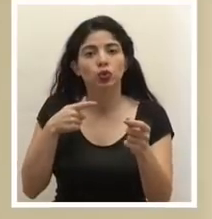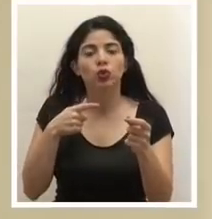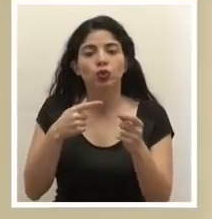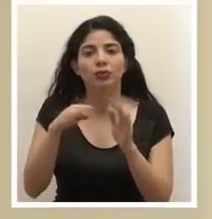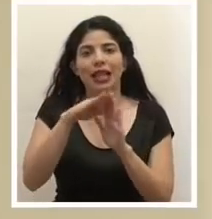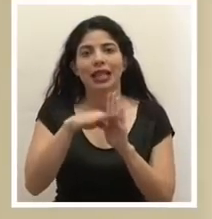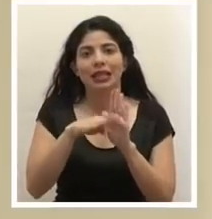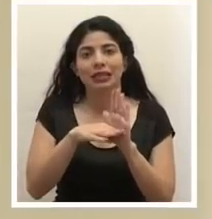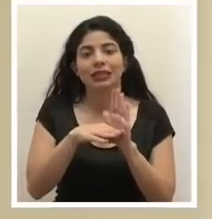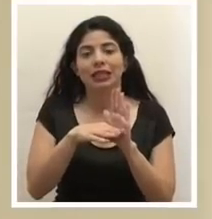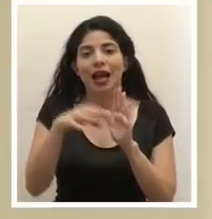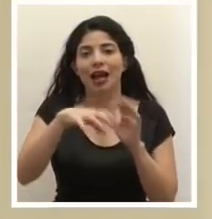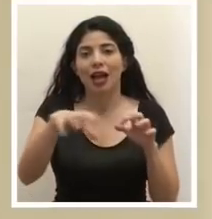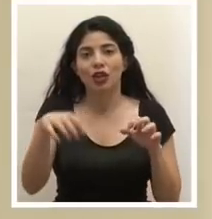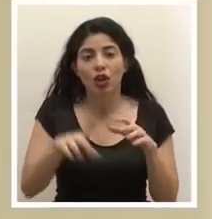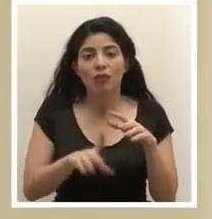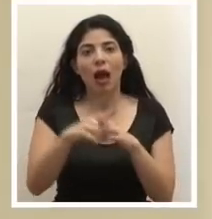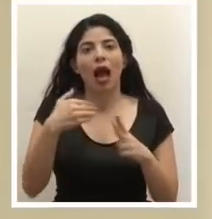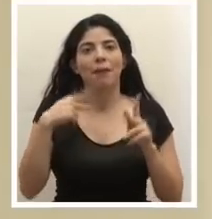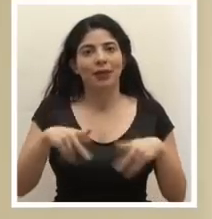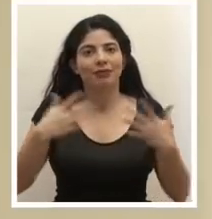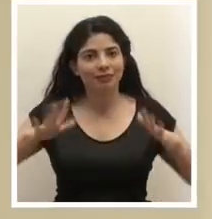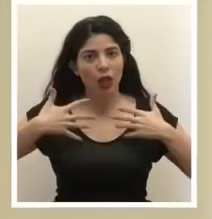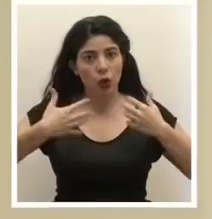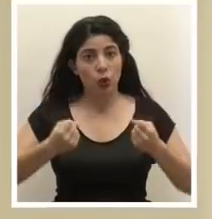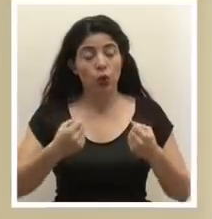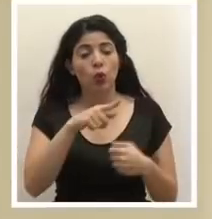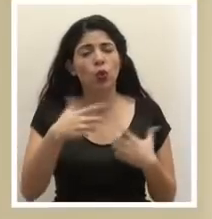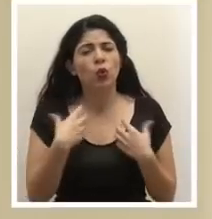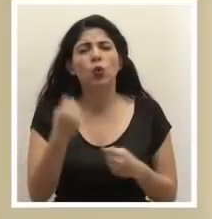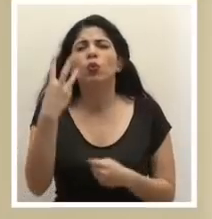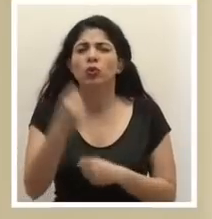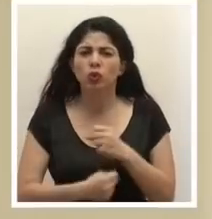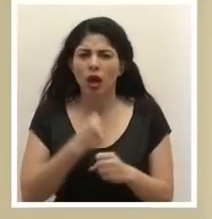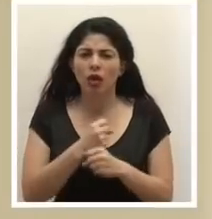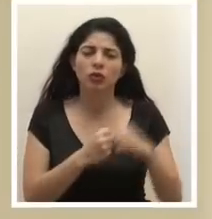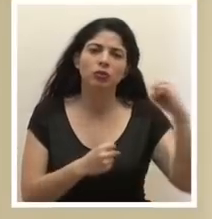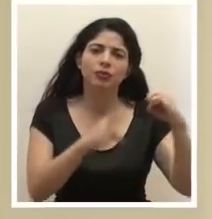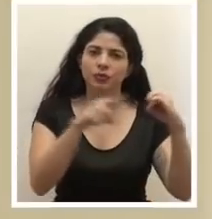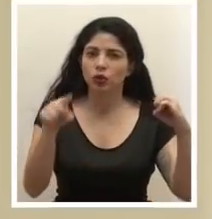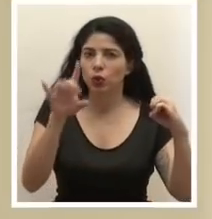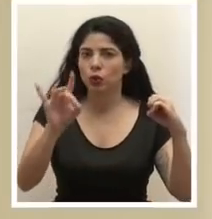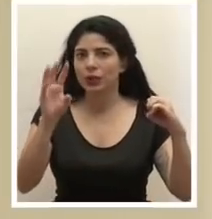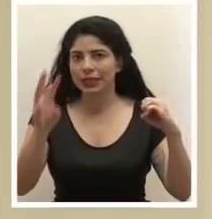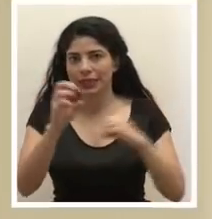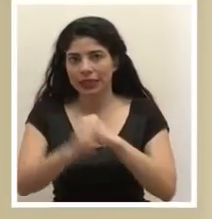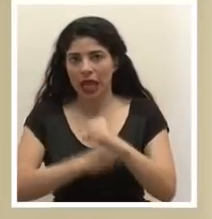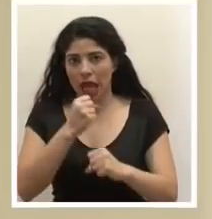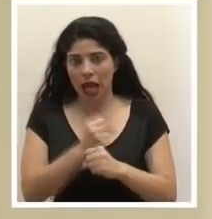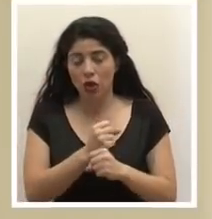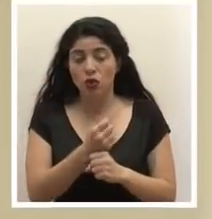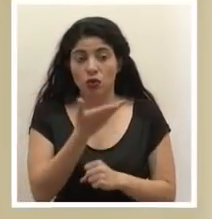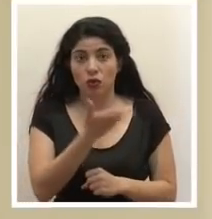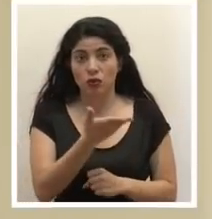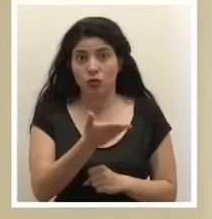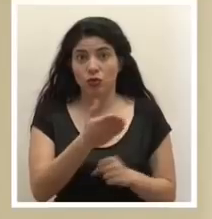cantones con recuperados. Los casos recuperados tienen un rango de edad que va desde los cero hasta los 86 años. Tenemos aquí en